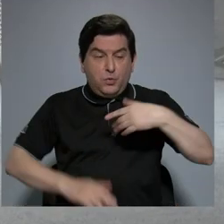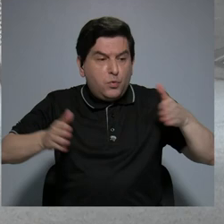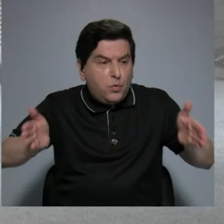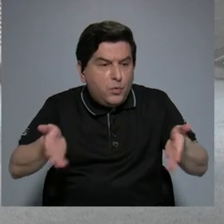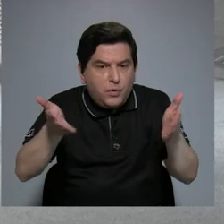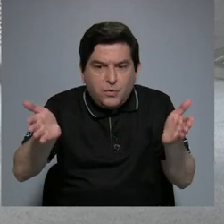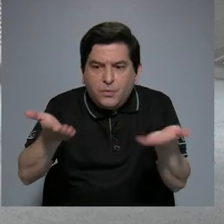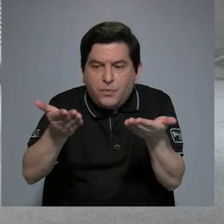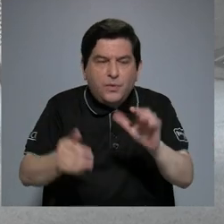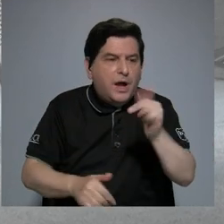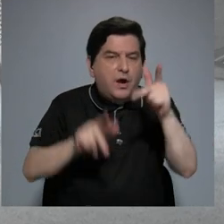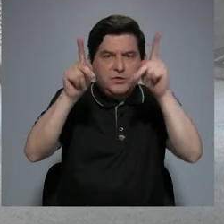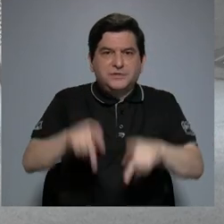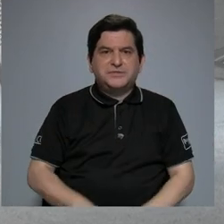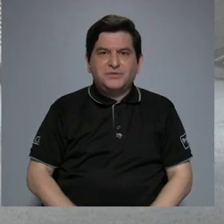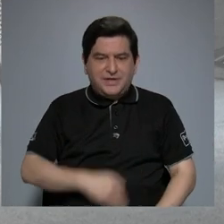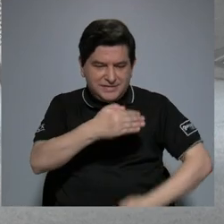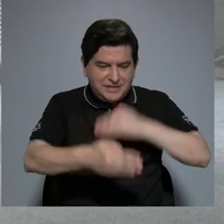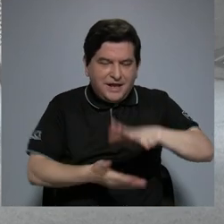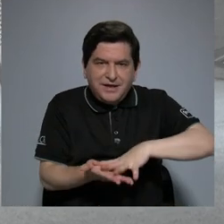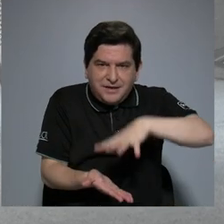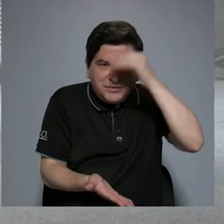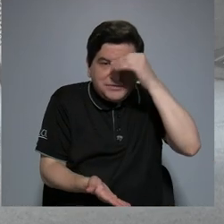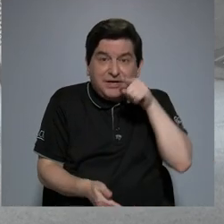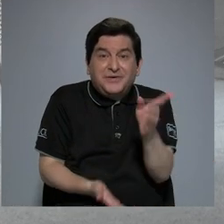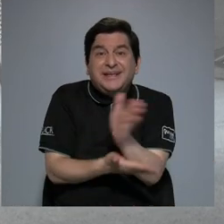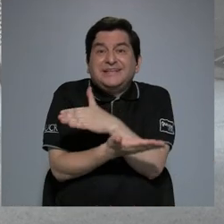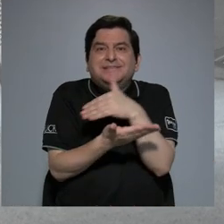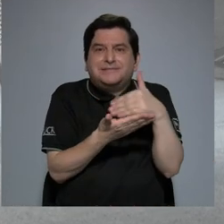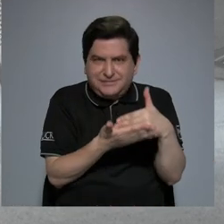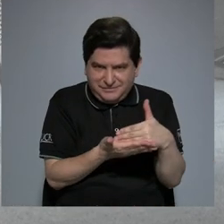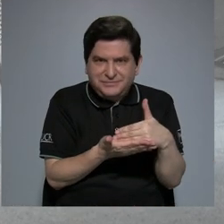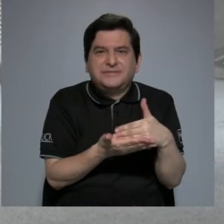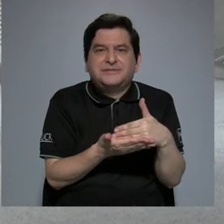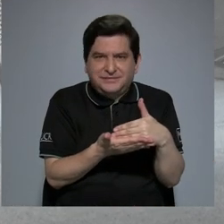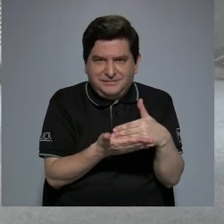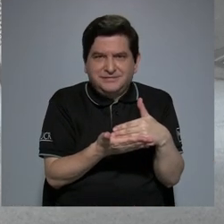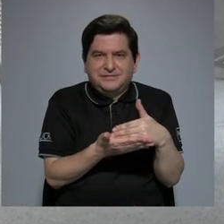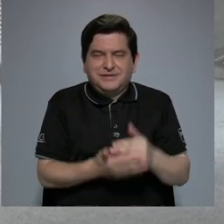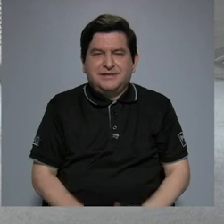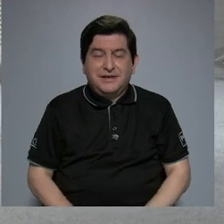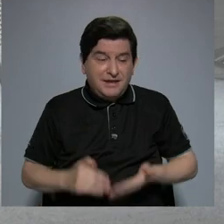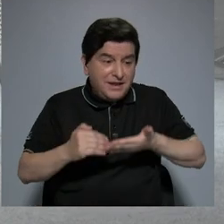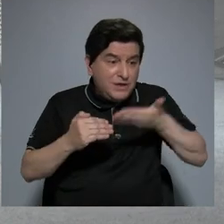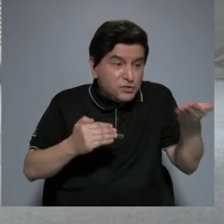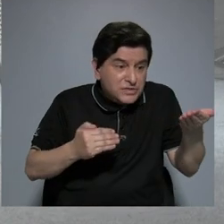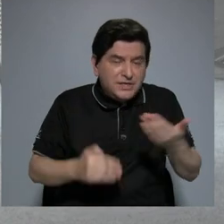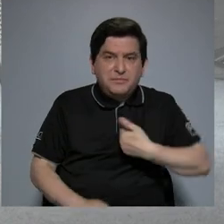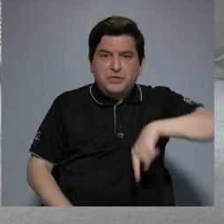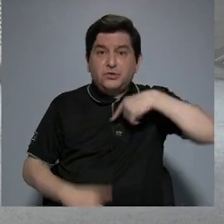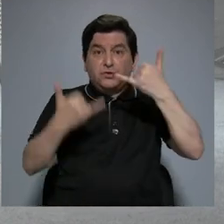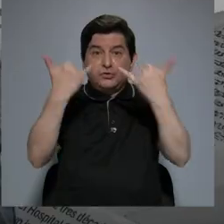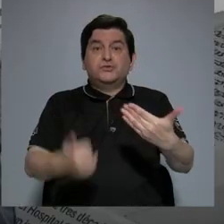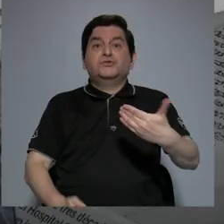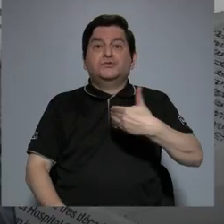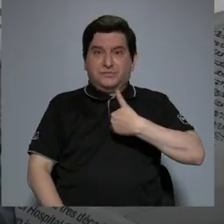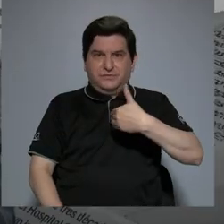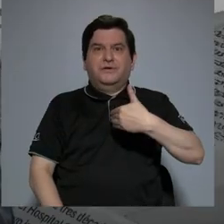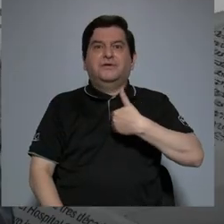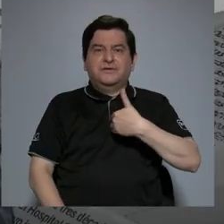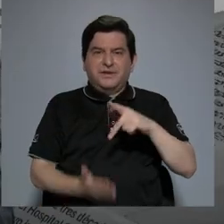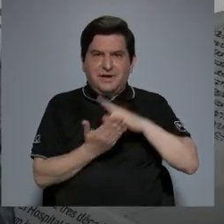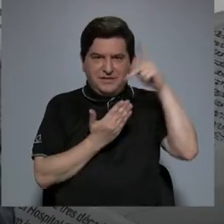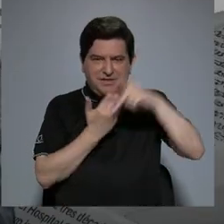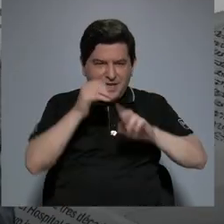a otros a seguir aprendiendo. Y creo que esa parte, esos elementos los tenemos ahora en el